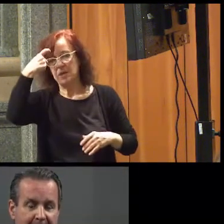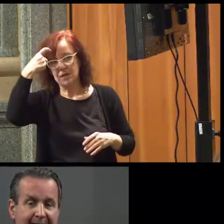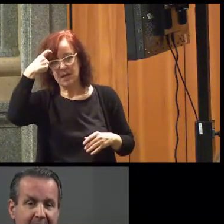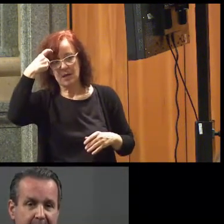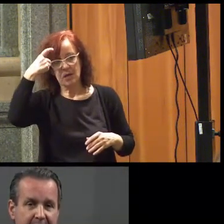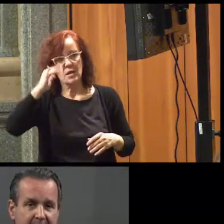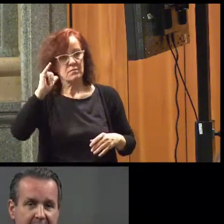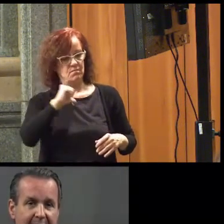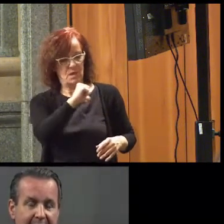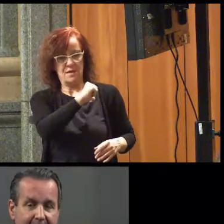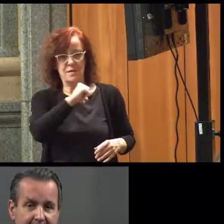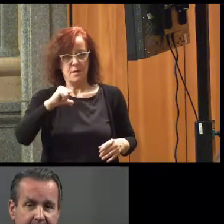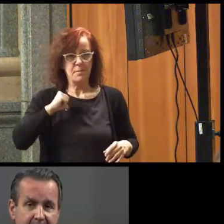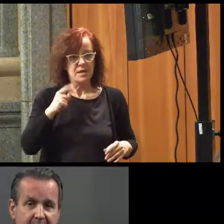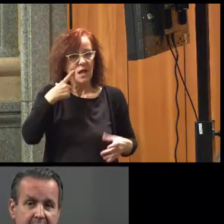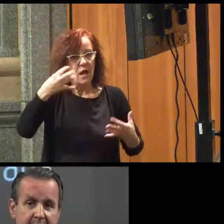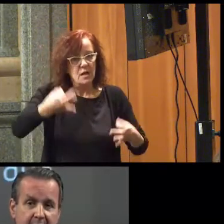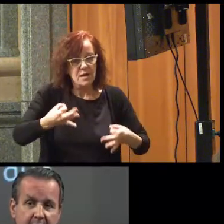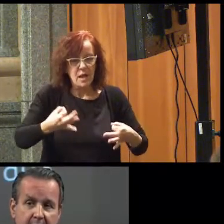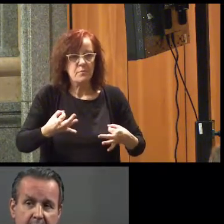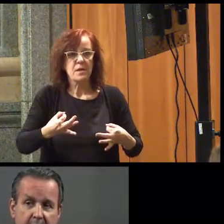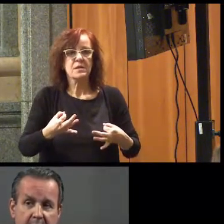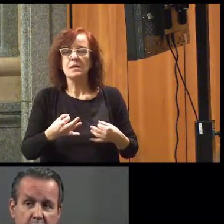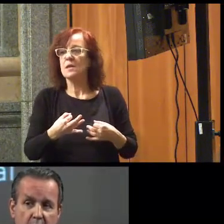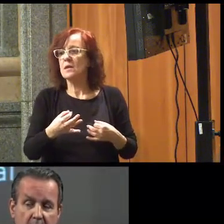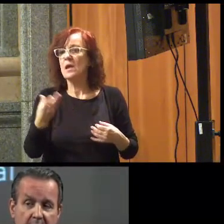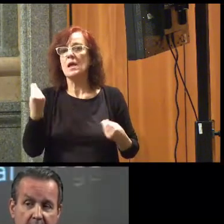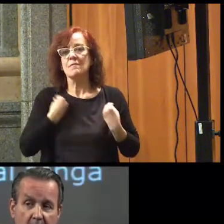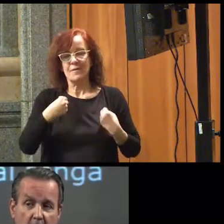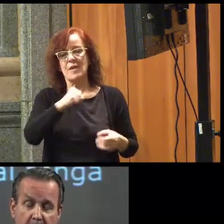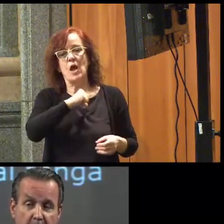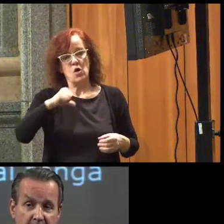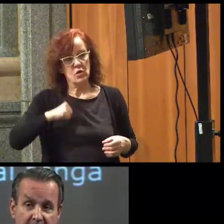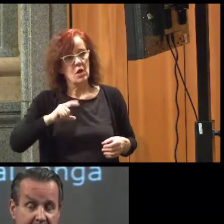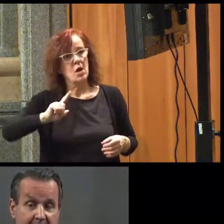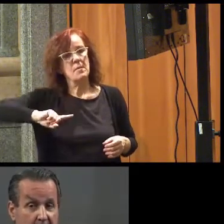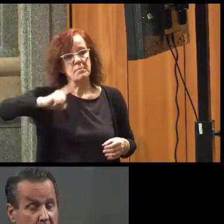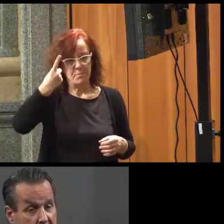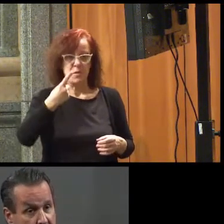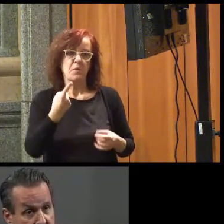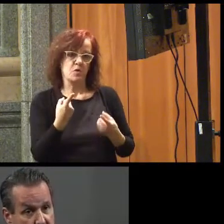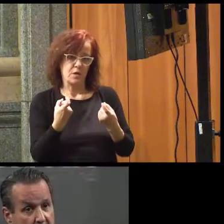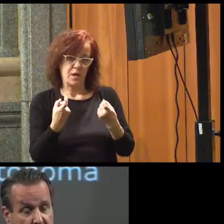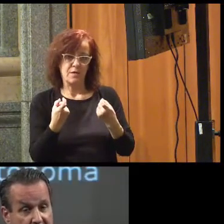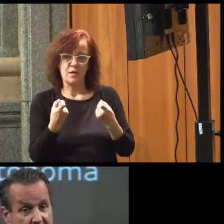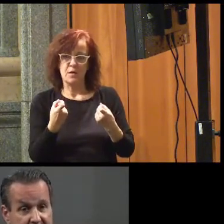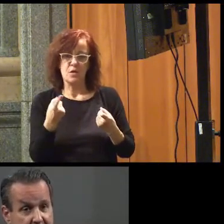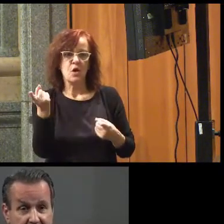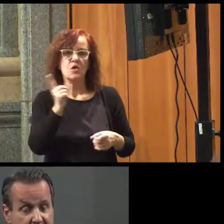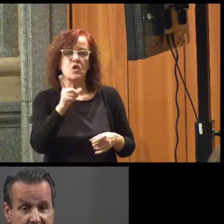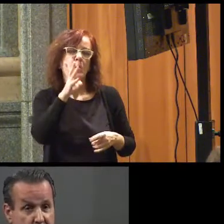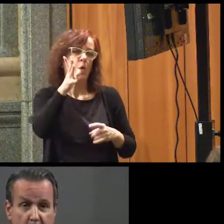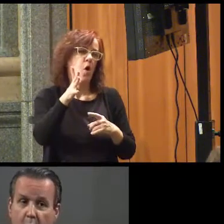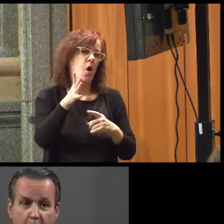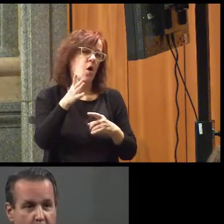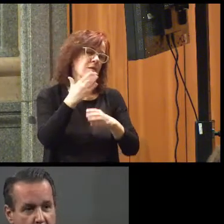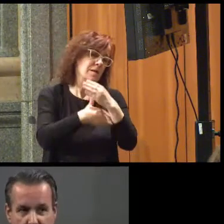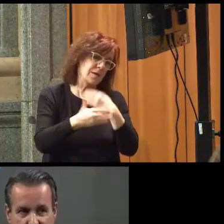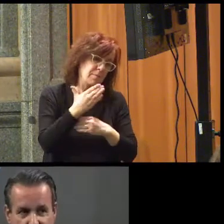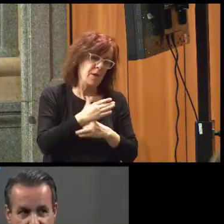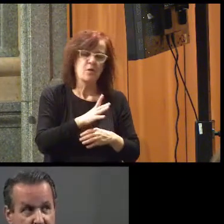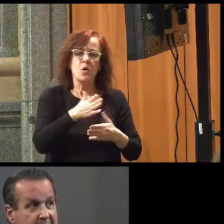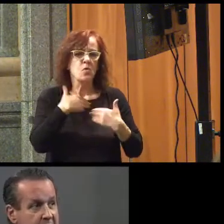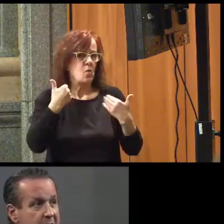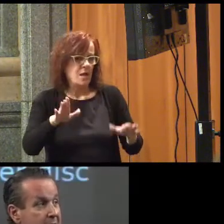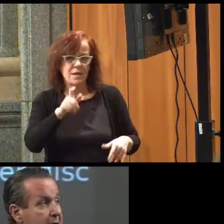tenga independencia realmente y vida autónoma, lo primero que necesita, no por tener discapacidad, sino como